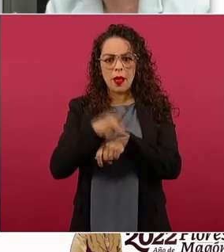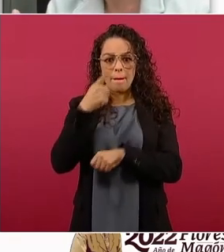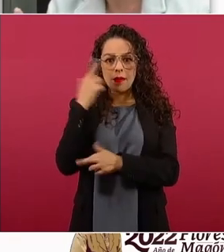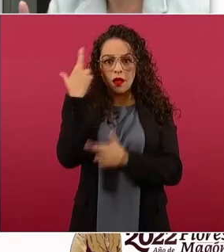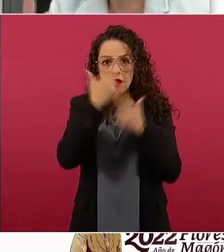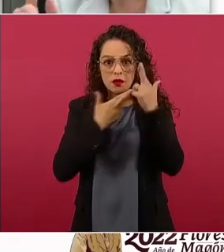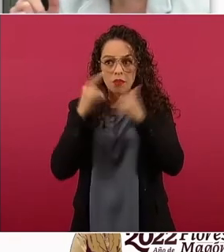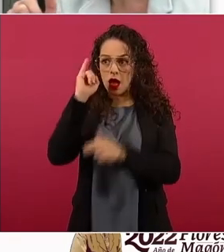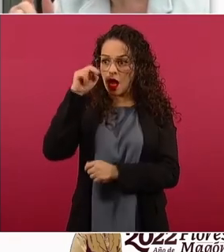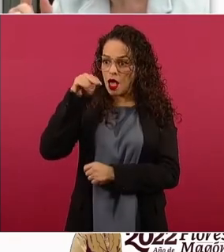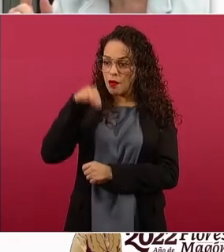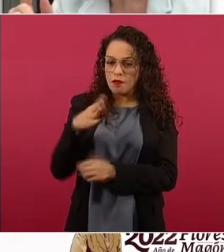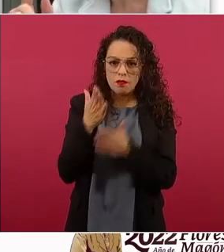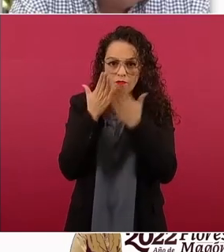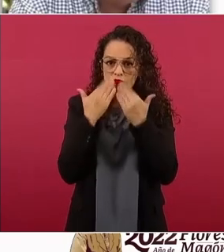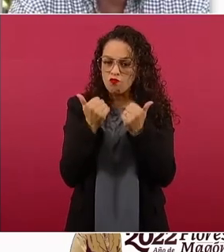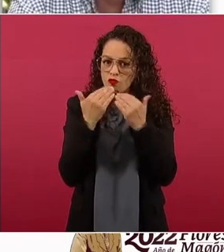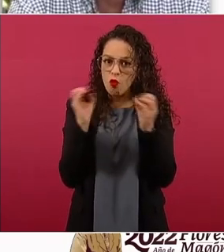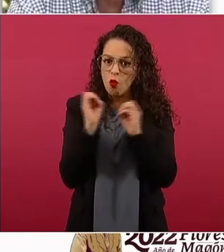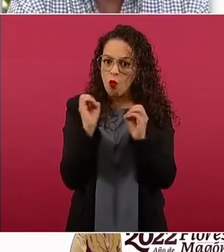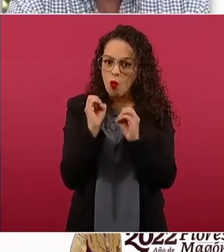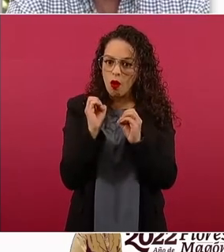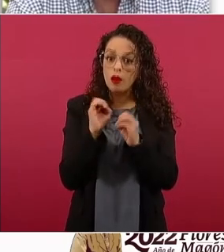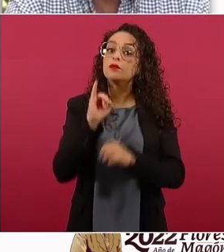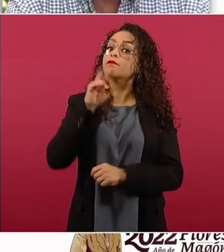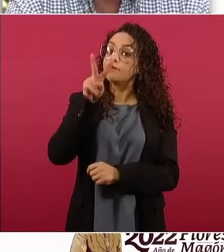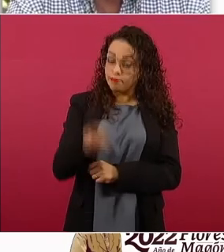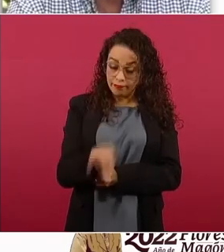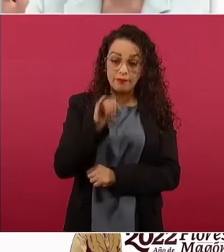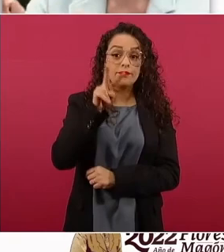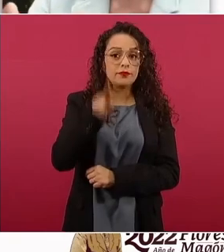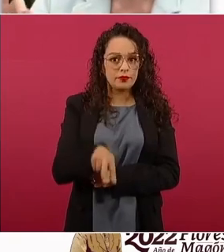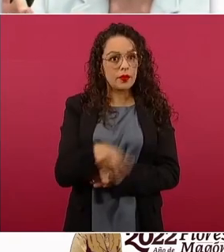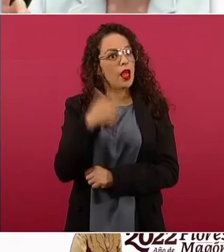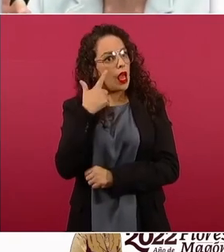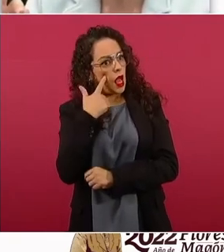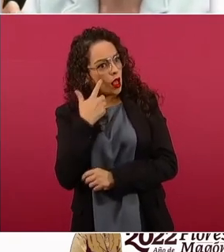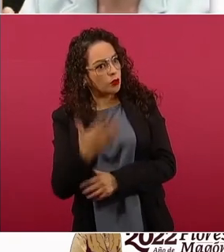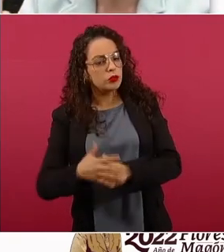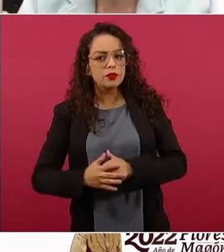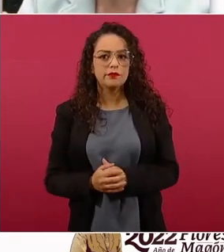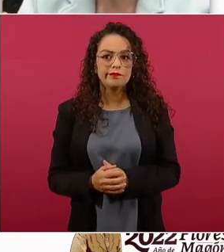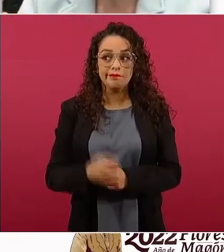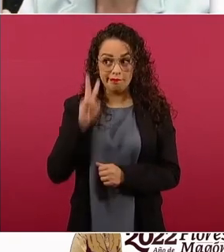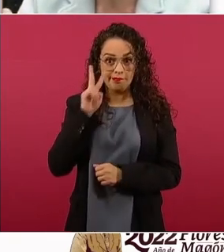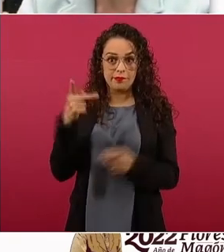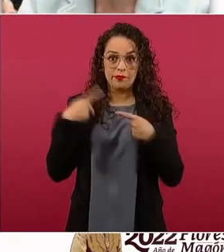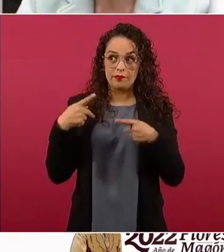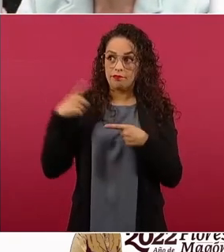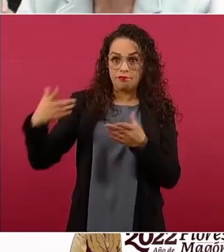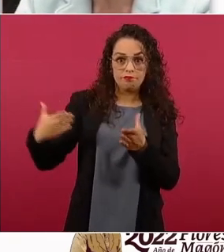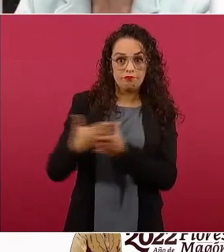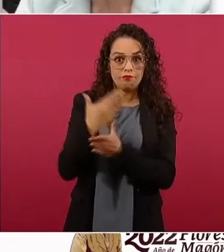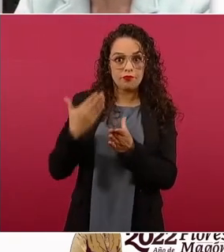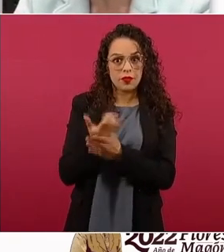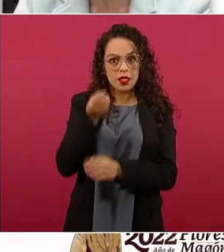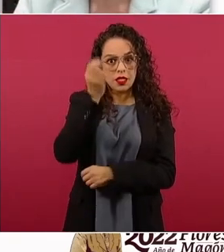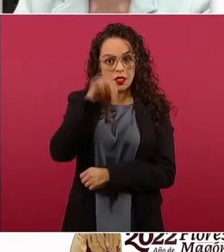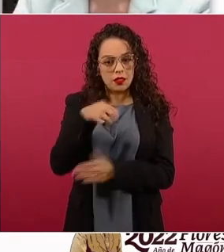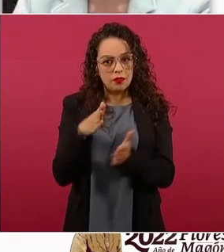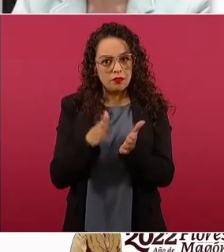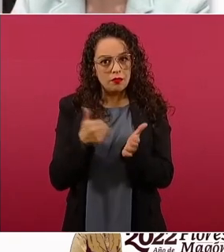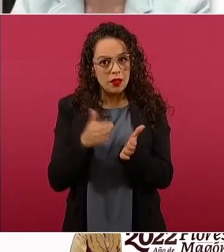Cierto. A ver. Cierto. Ojo. Cierto. Entonces, estamos llenos de ilegales. Pues sí. De gente sin